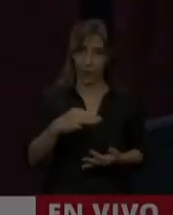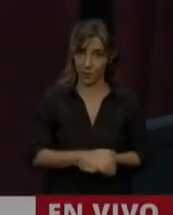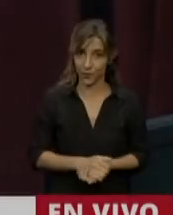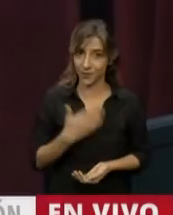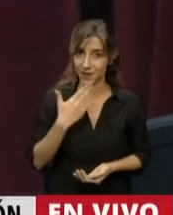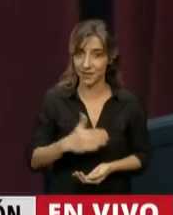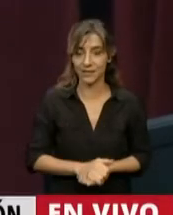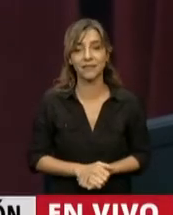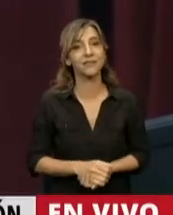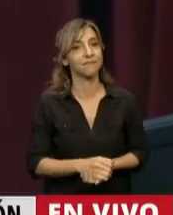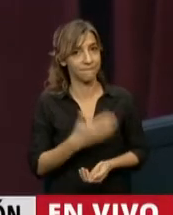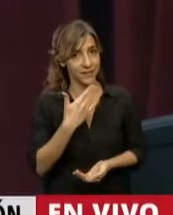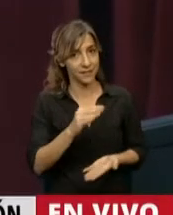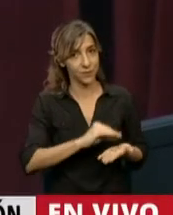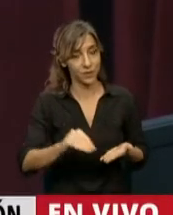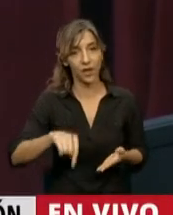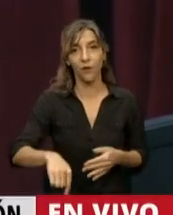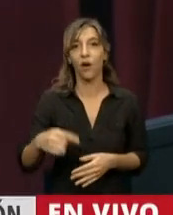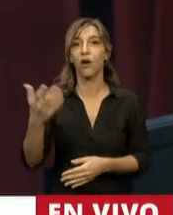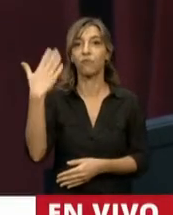En el uso de la palabra, el diputado Sotos.